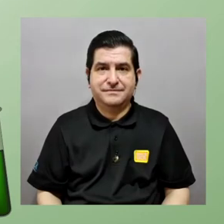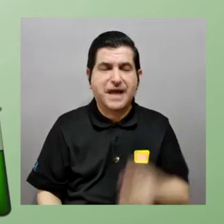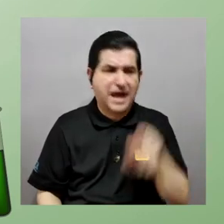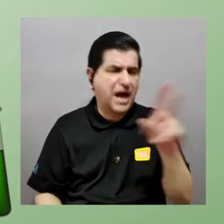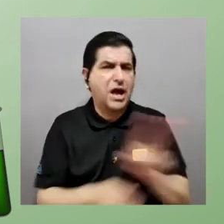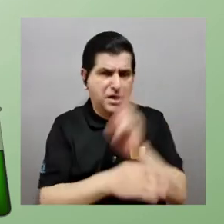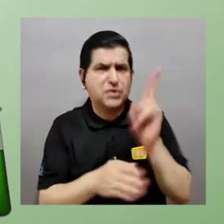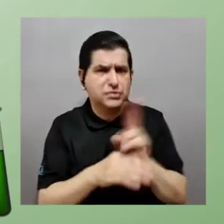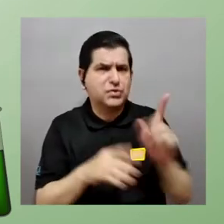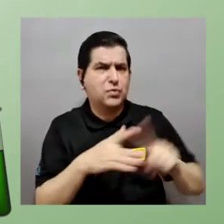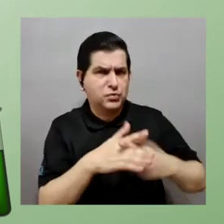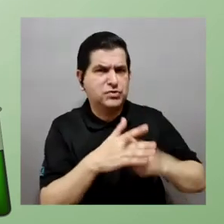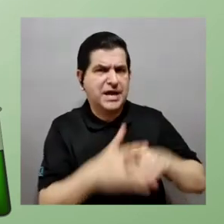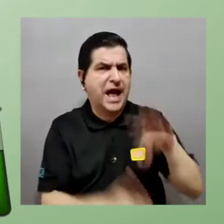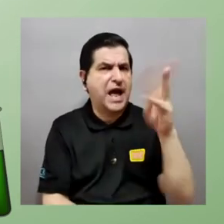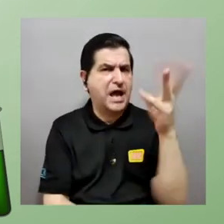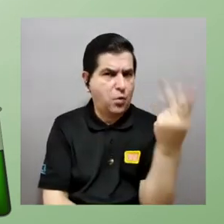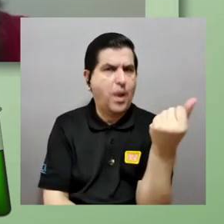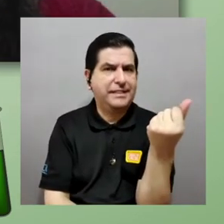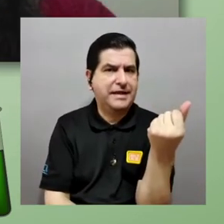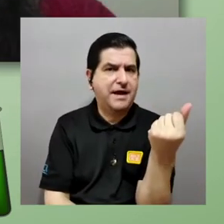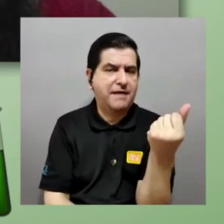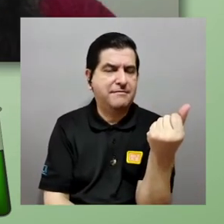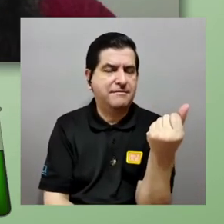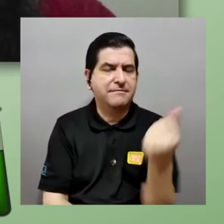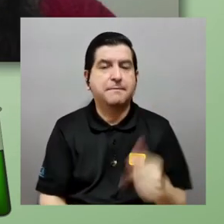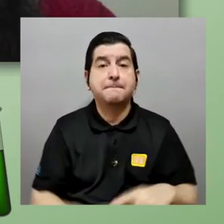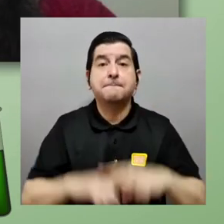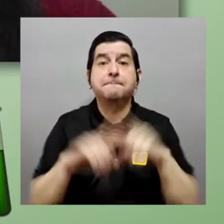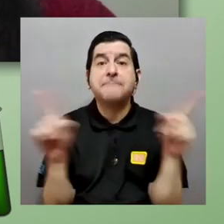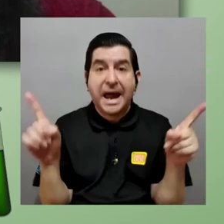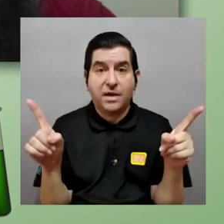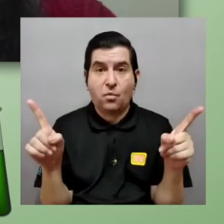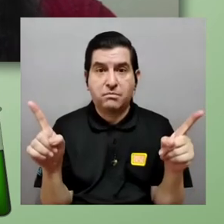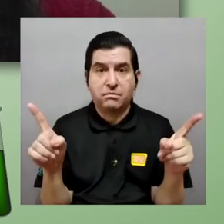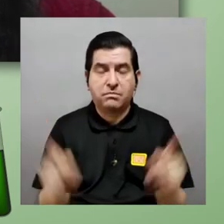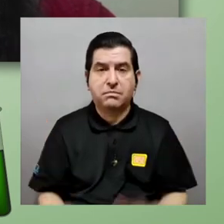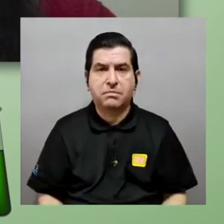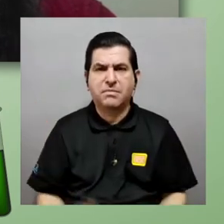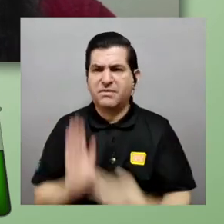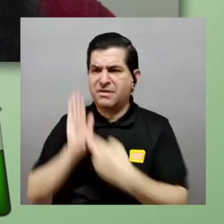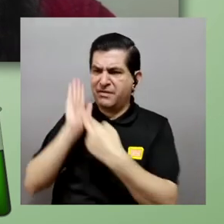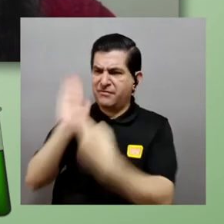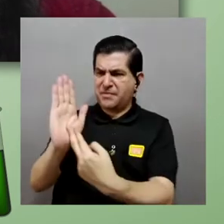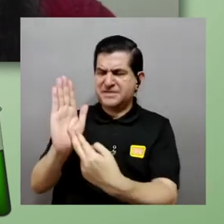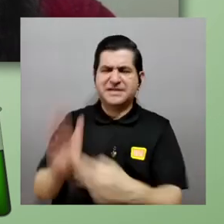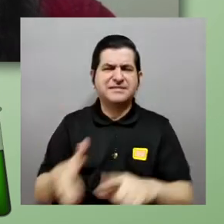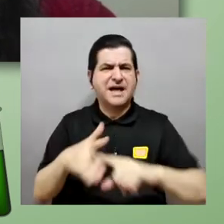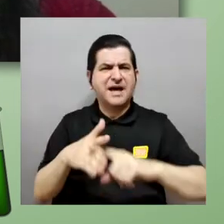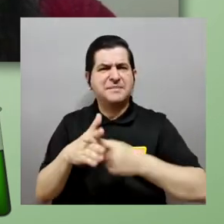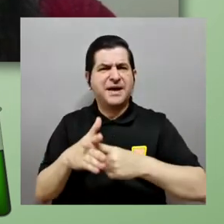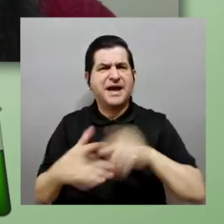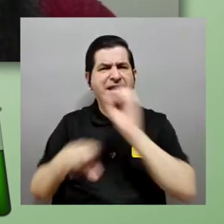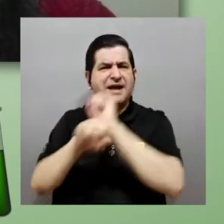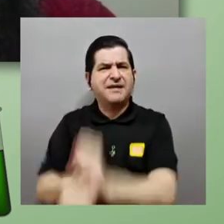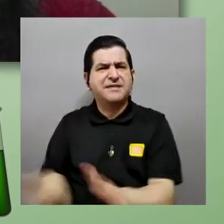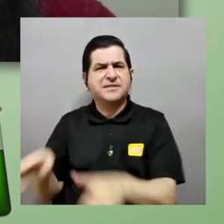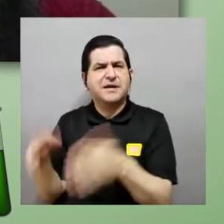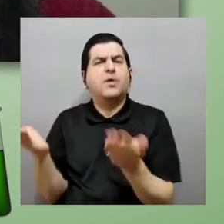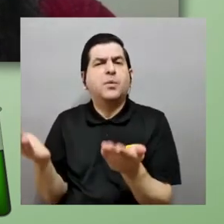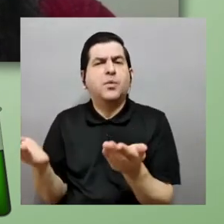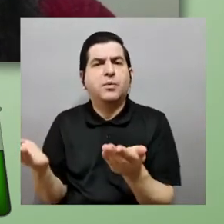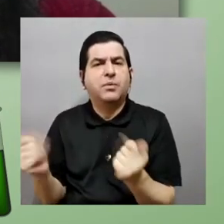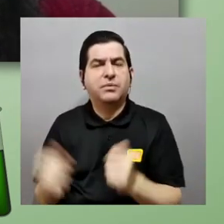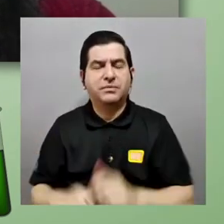es utilizada en la mecánica cuántica verdad pero cómo se puede representar en la mecánica